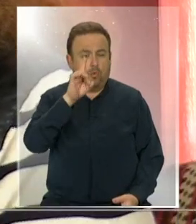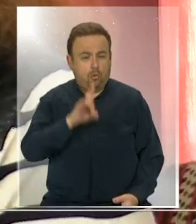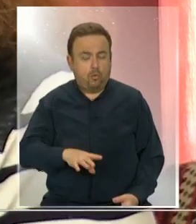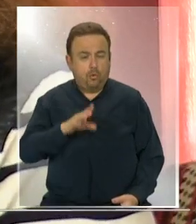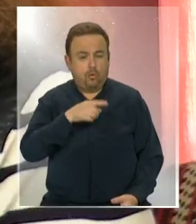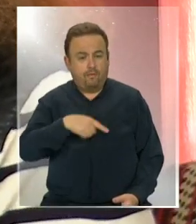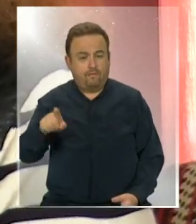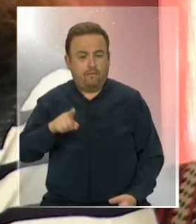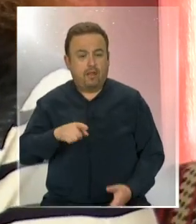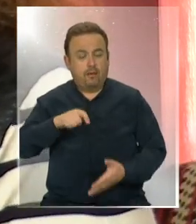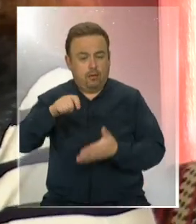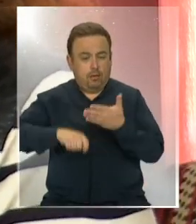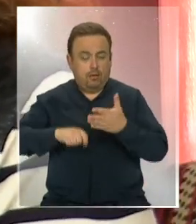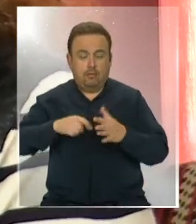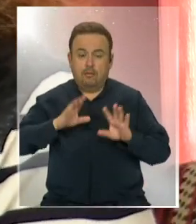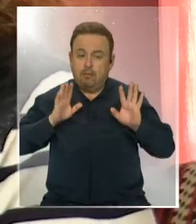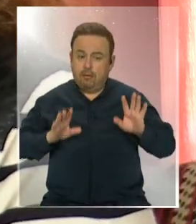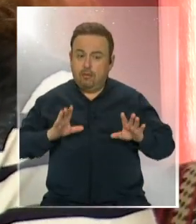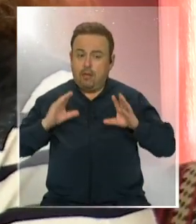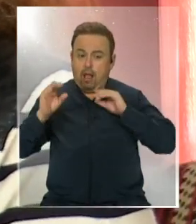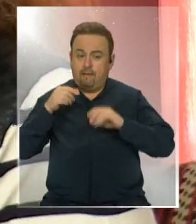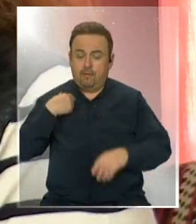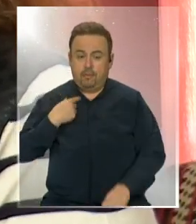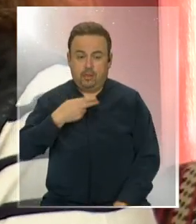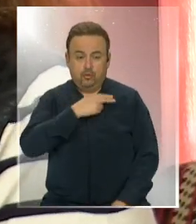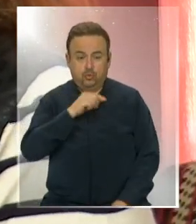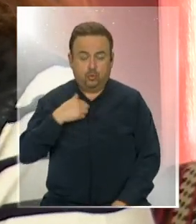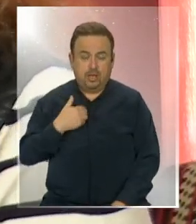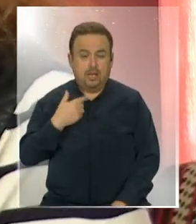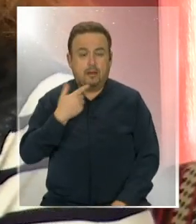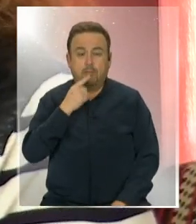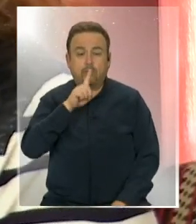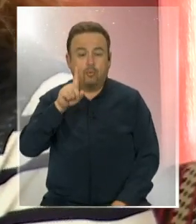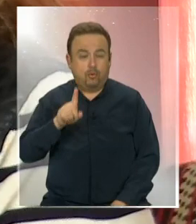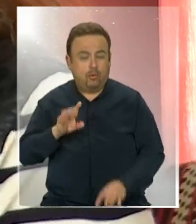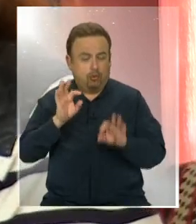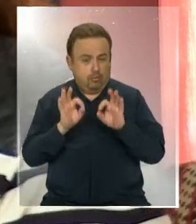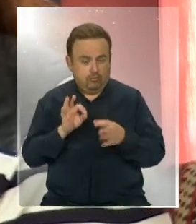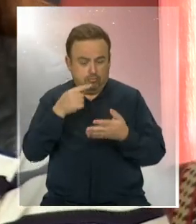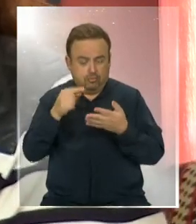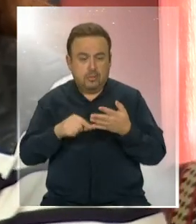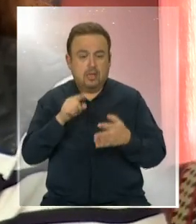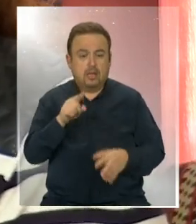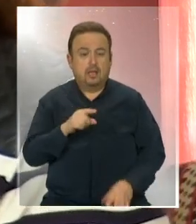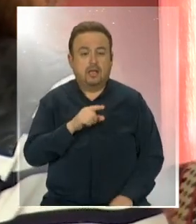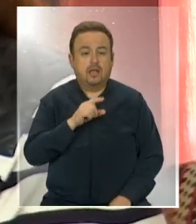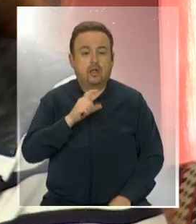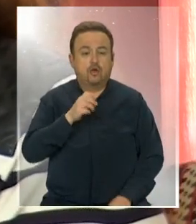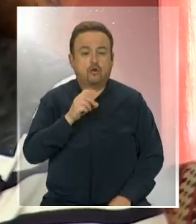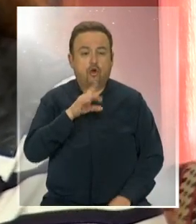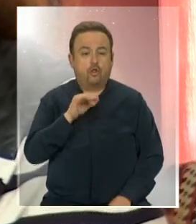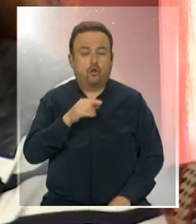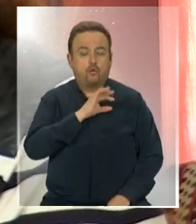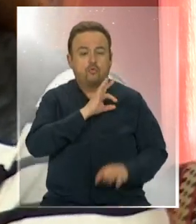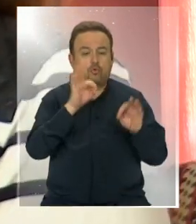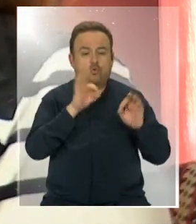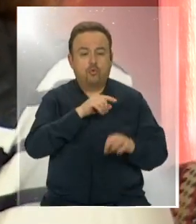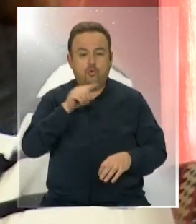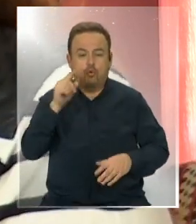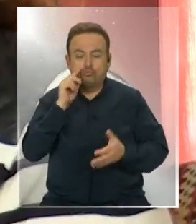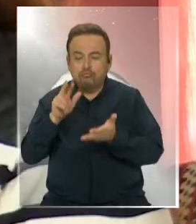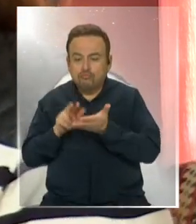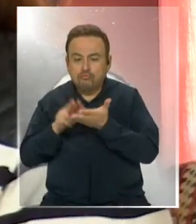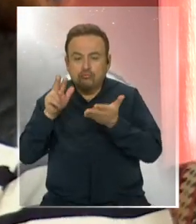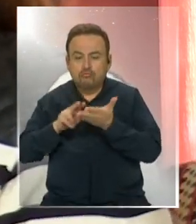fue a sacarle el poder y supuestamente habló con mi suegro y le hizo las preguntas correspondientes fue Carlos Godoy. El notario nunca corroboró